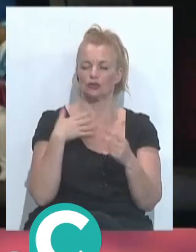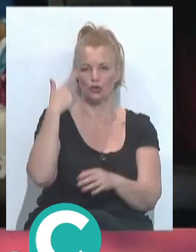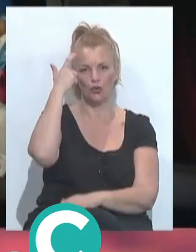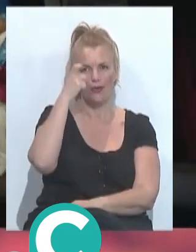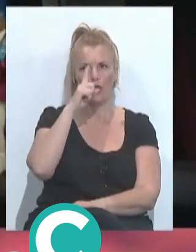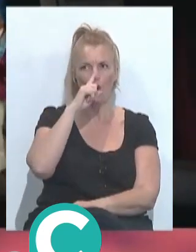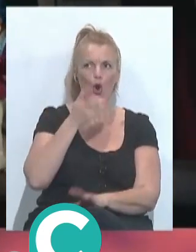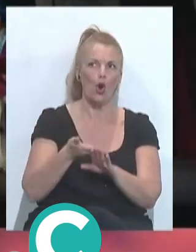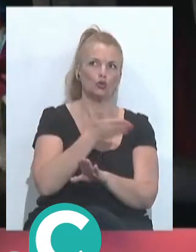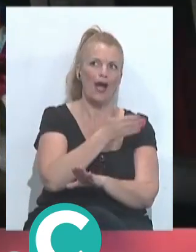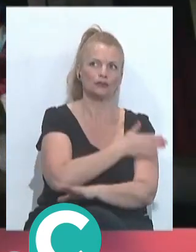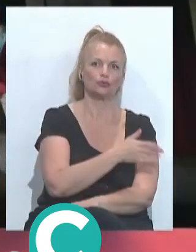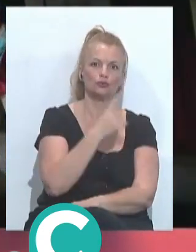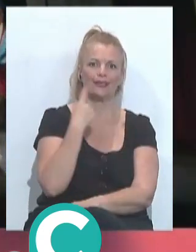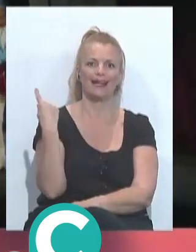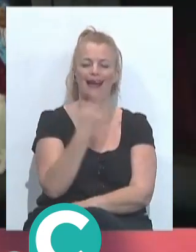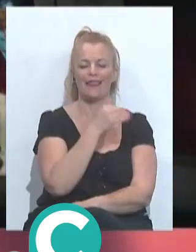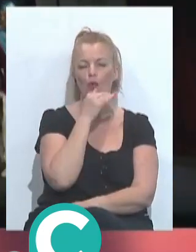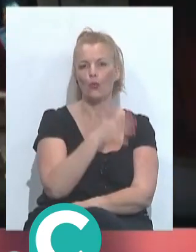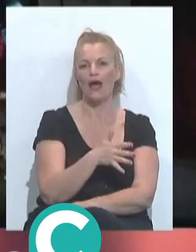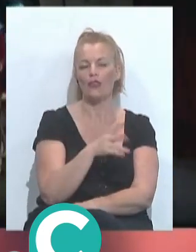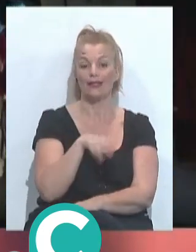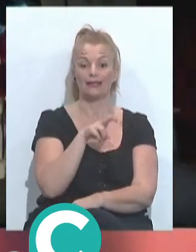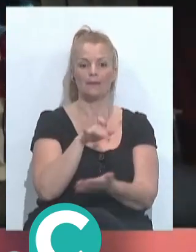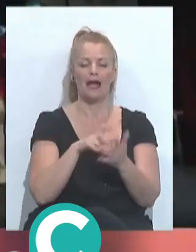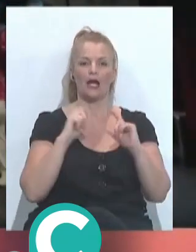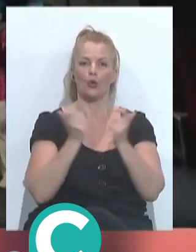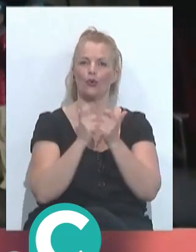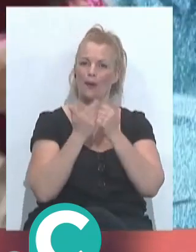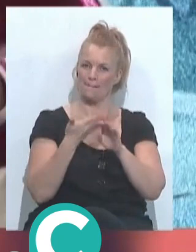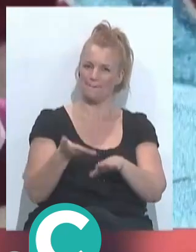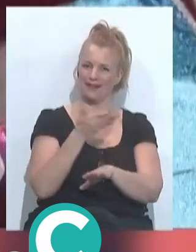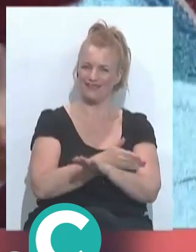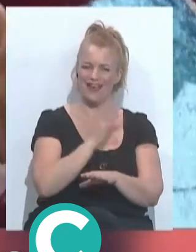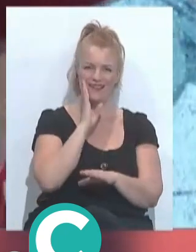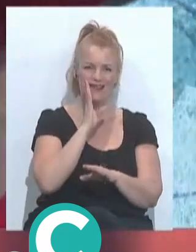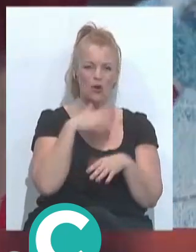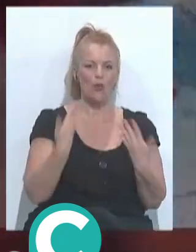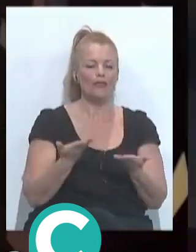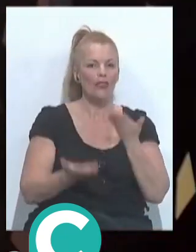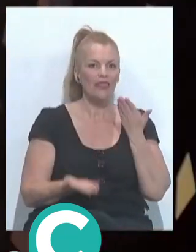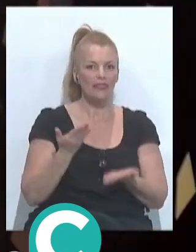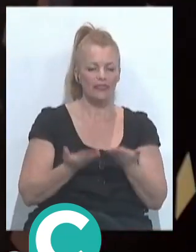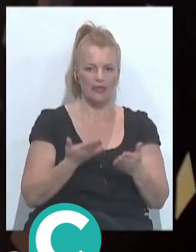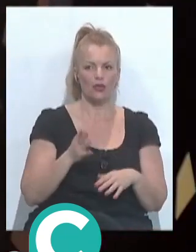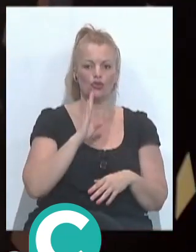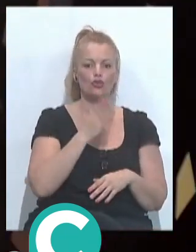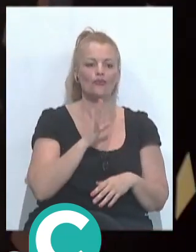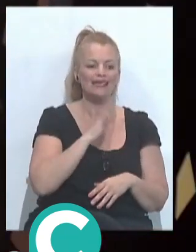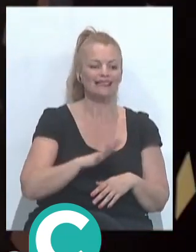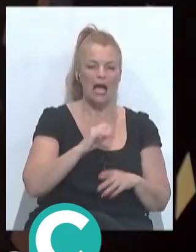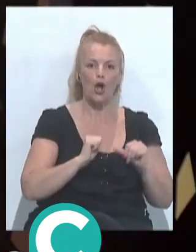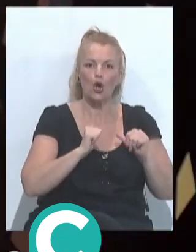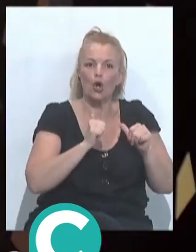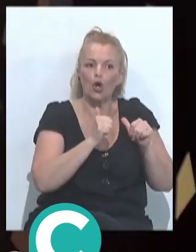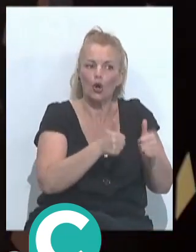recuerdo en otros años que cada jurado, digamos, en esas reuniones previas que he contado antes era cuando decidía dónde iba a estar el corte